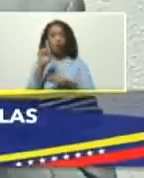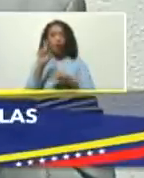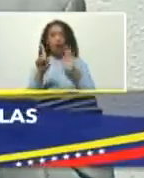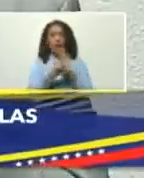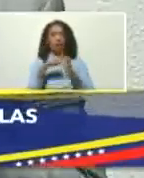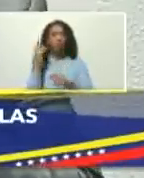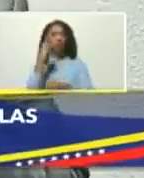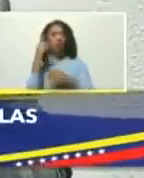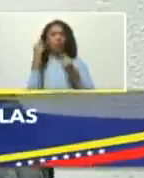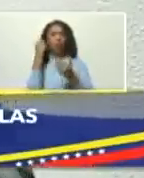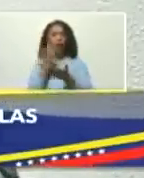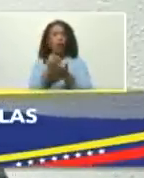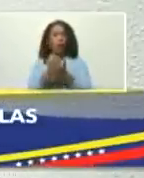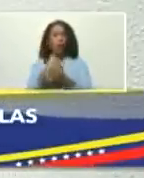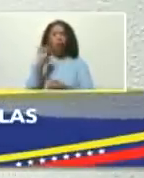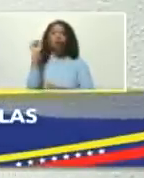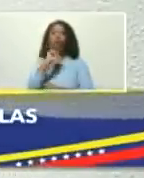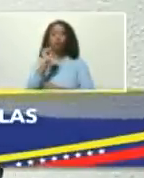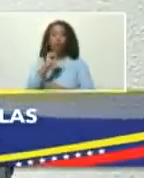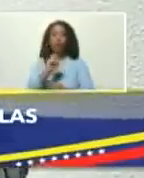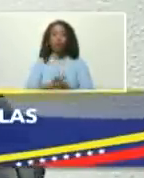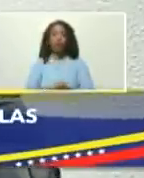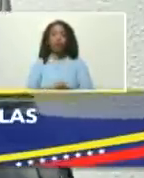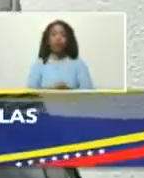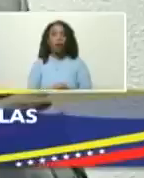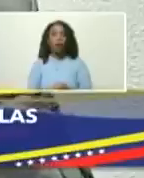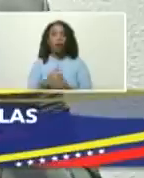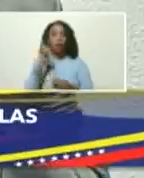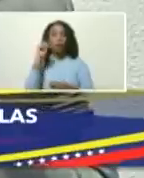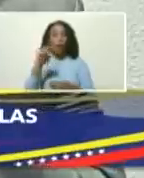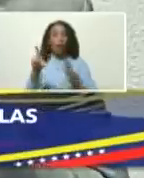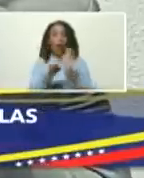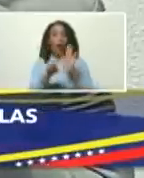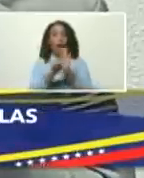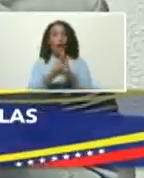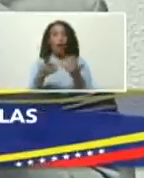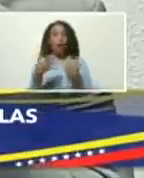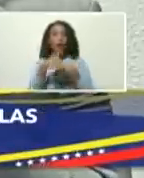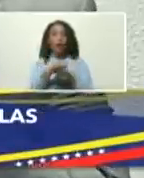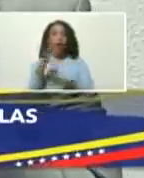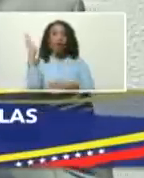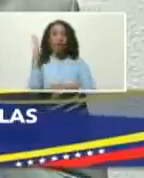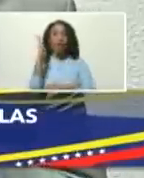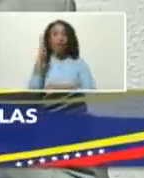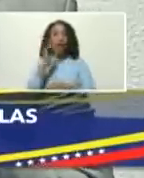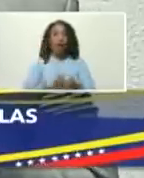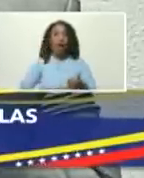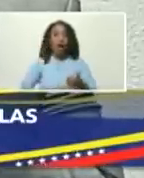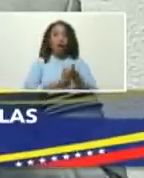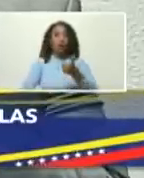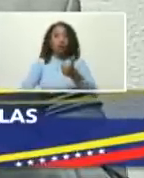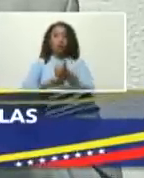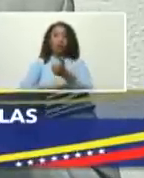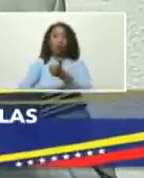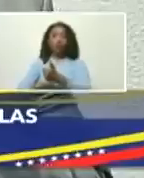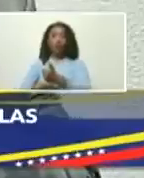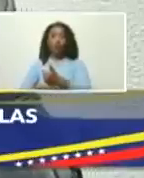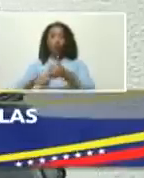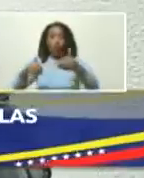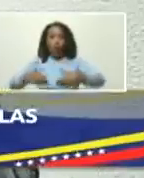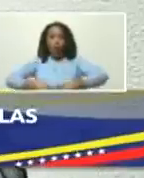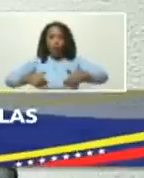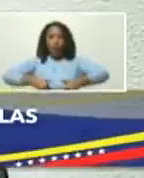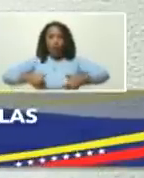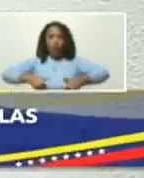para el tema económico que si lo es también es una ley integral que viene a coayudar los esfuerzos